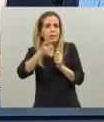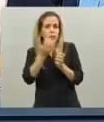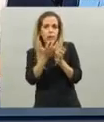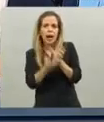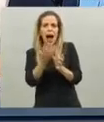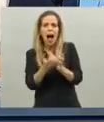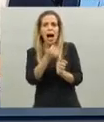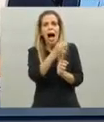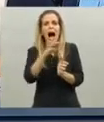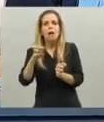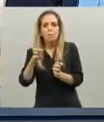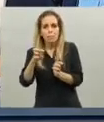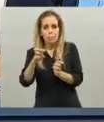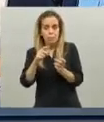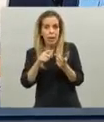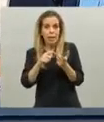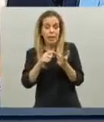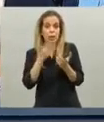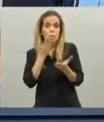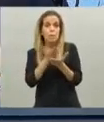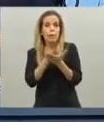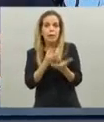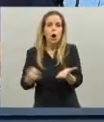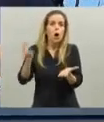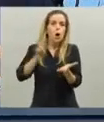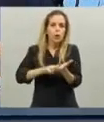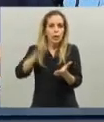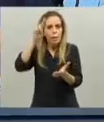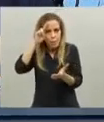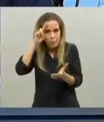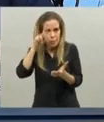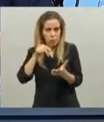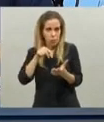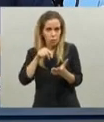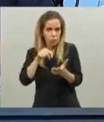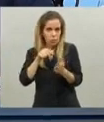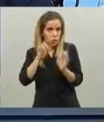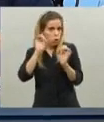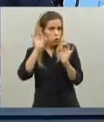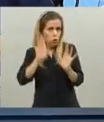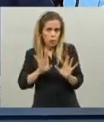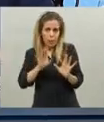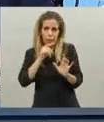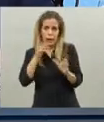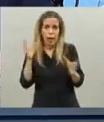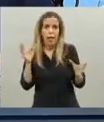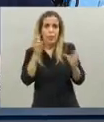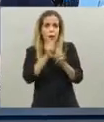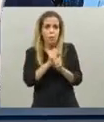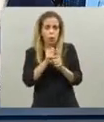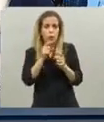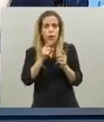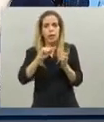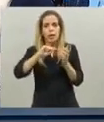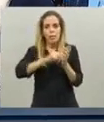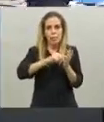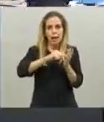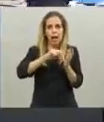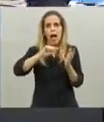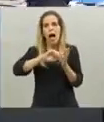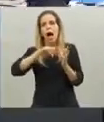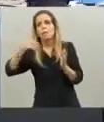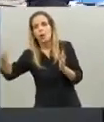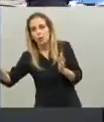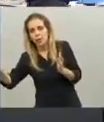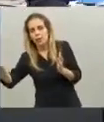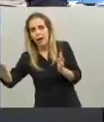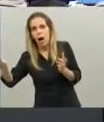el reempadronamiento y solo los esenciales podrán usar el transporte público interjurisdiccional de nuevo no es un tema con la